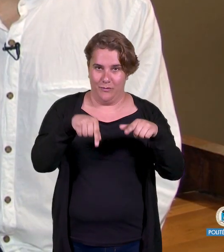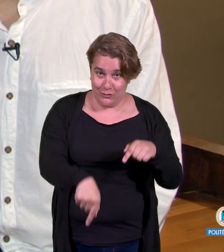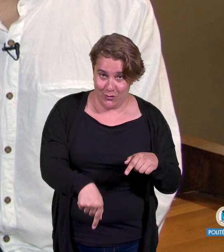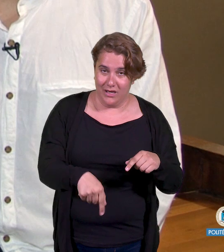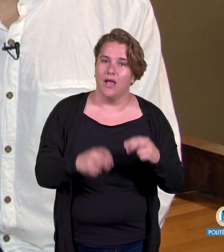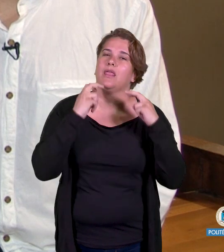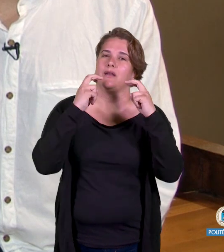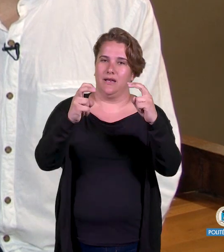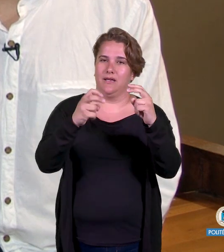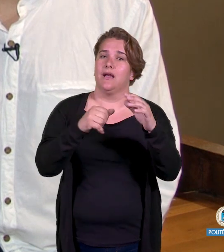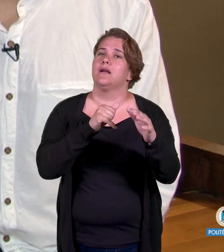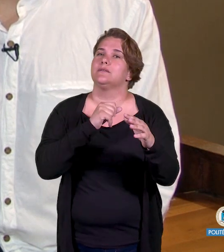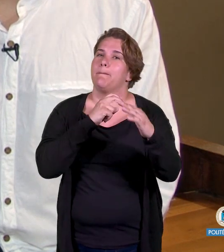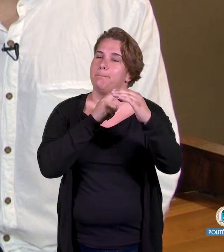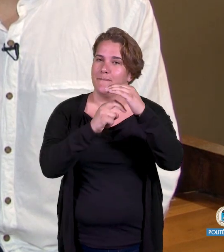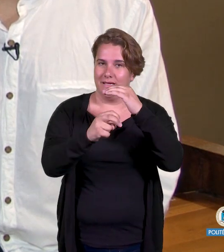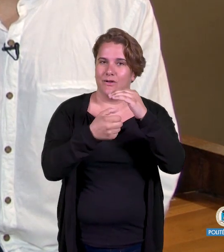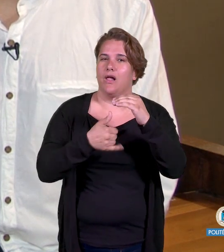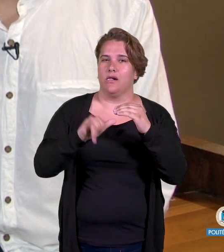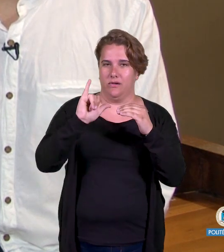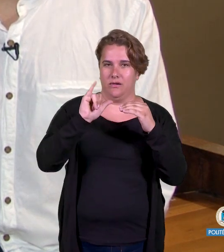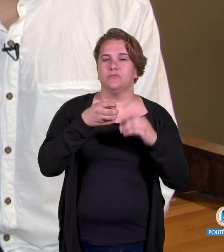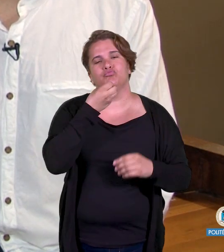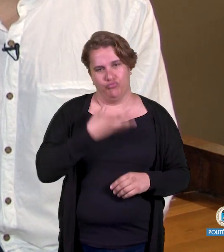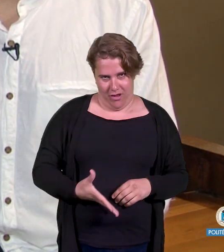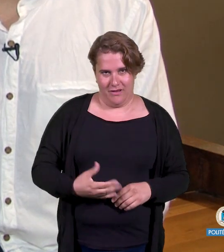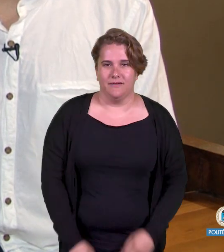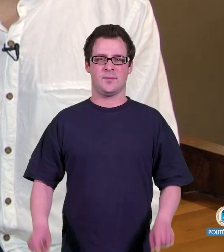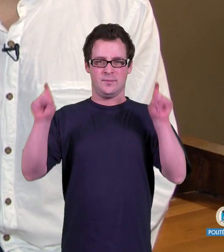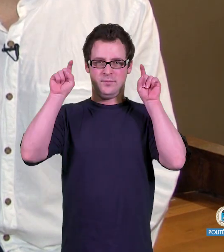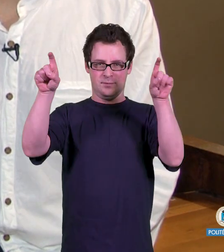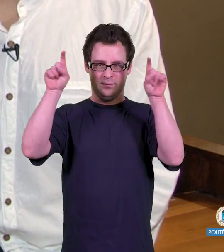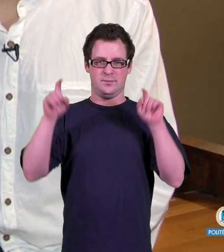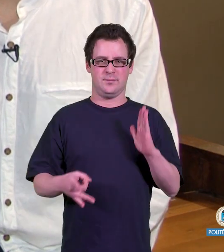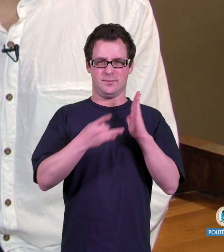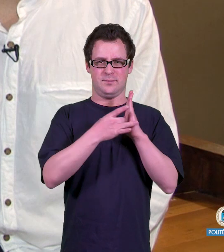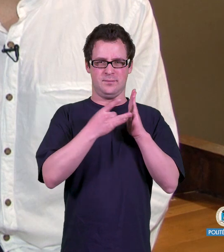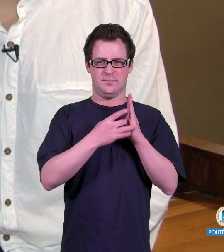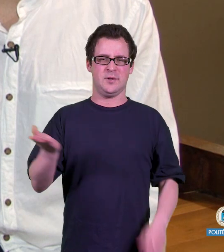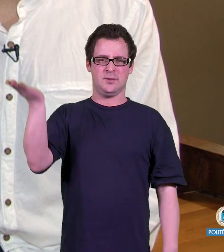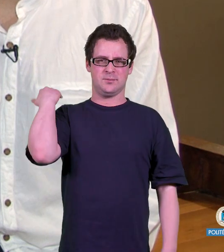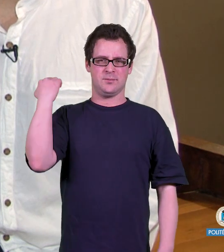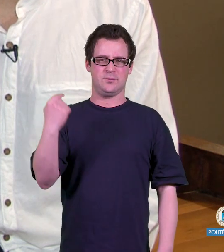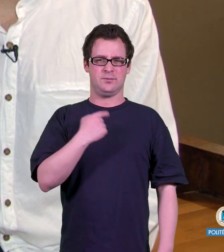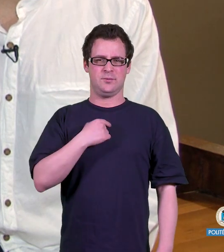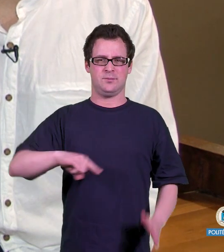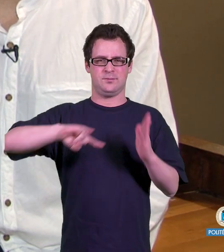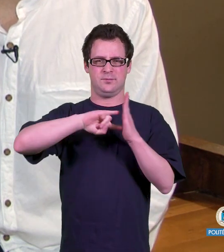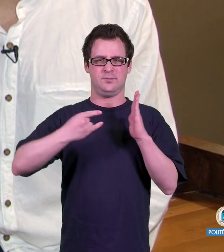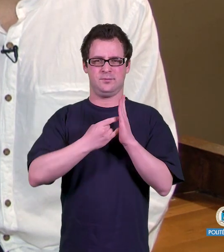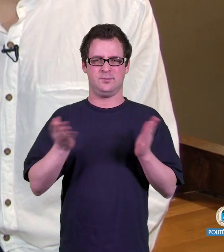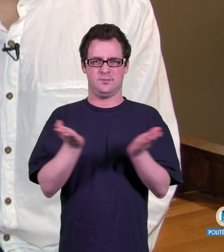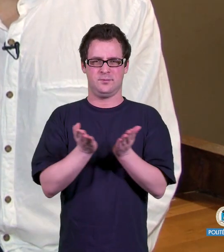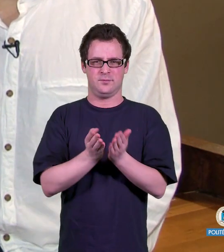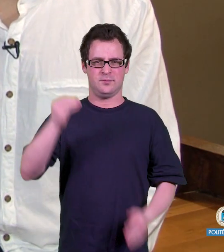que me planteé estudiar arquitectura, desde el primer momento vi que la Politécnica era la que mejor podía cuadrar con mis